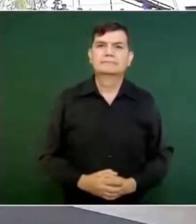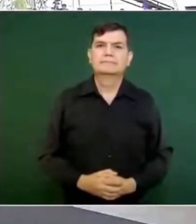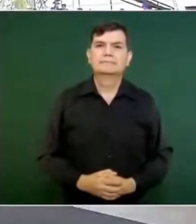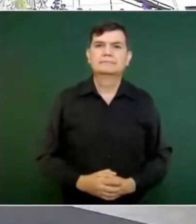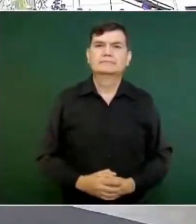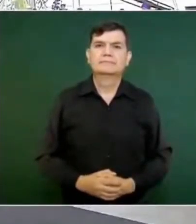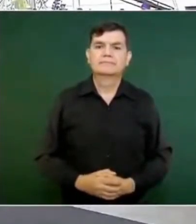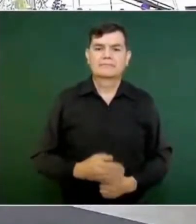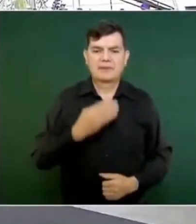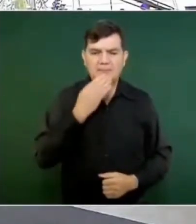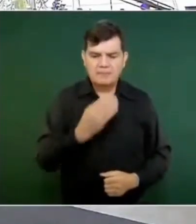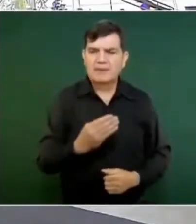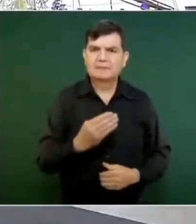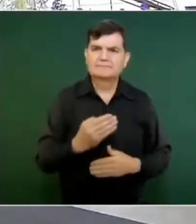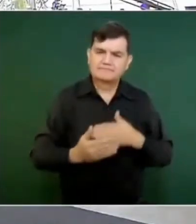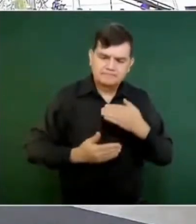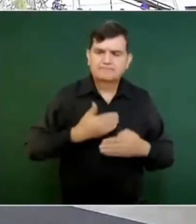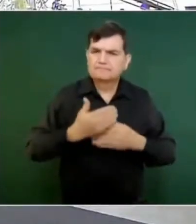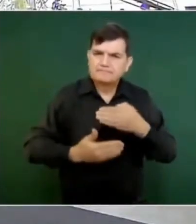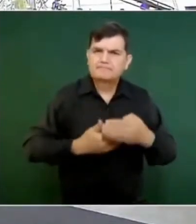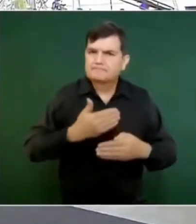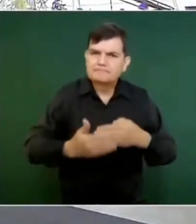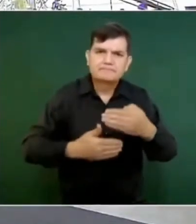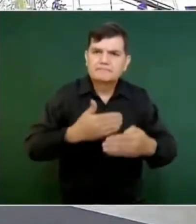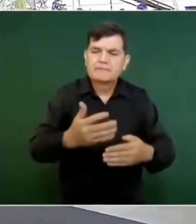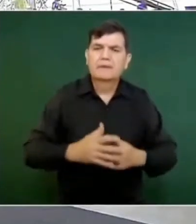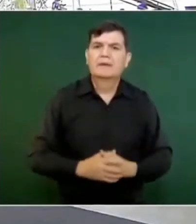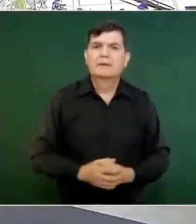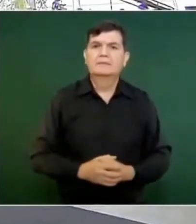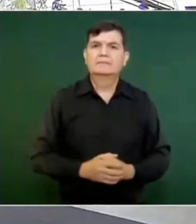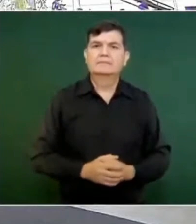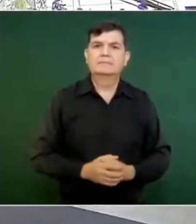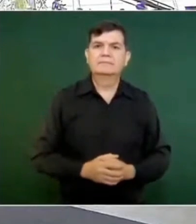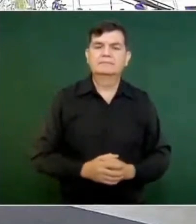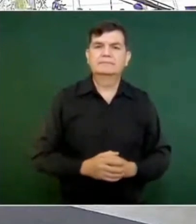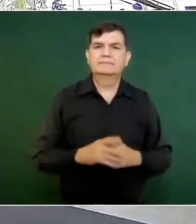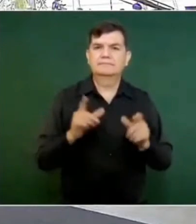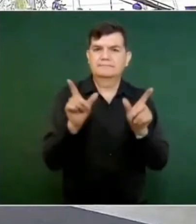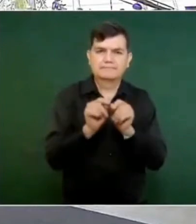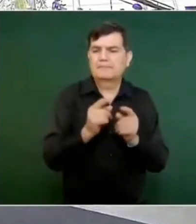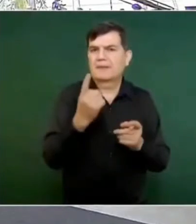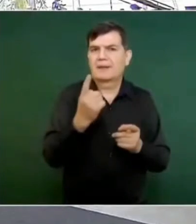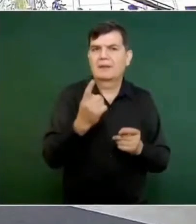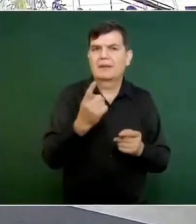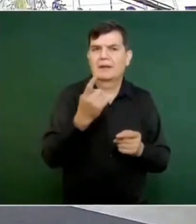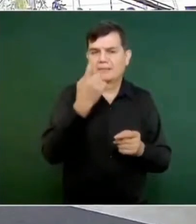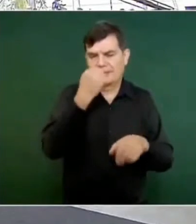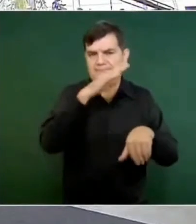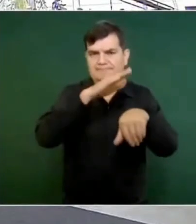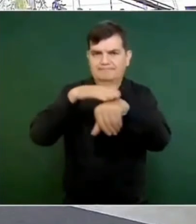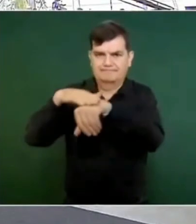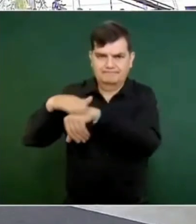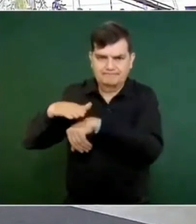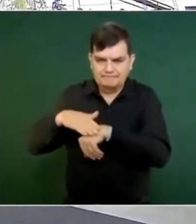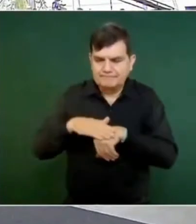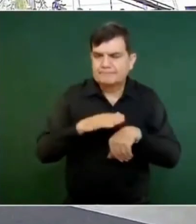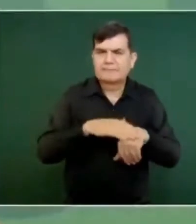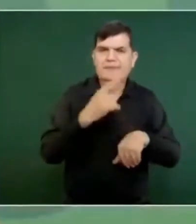Muy bien, pues vamos avanzando, nada más hacer un llamado a